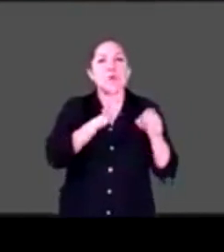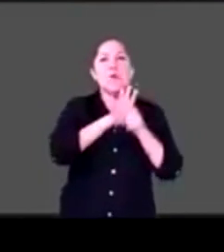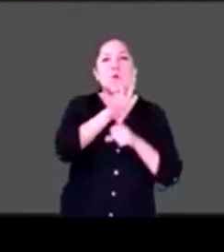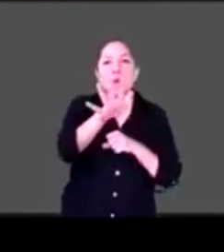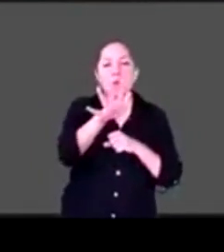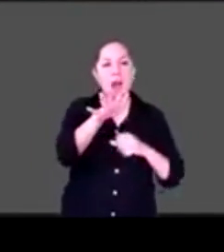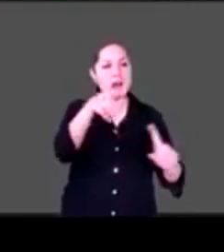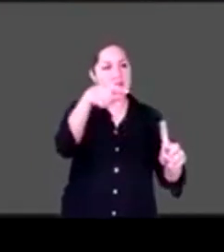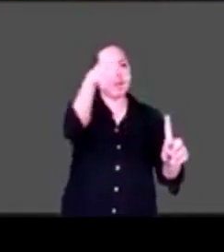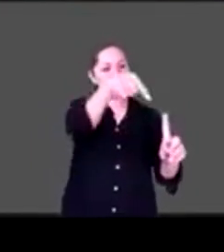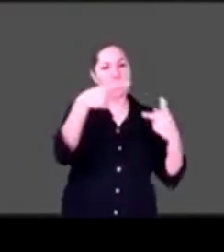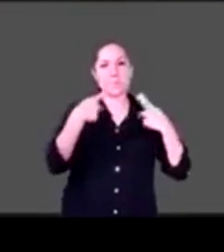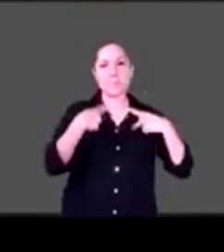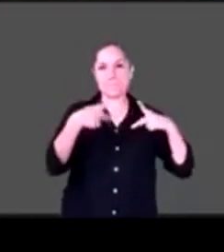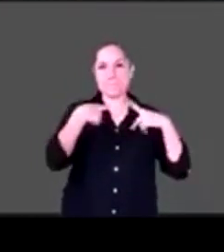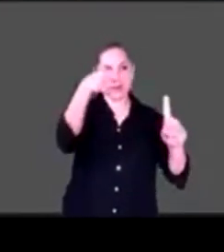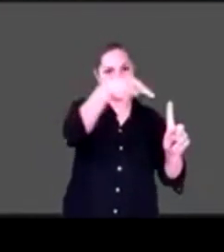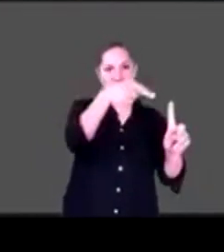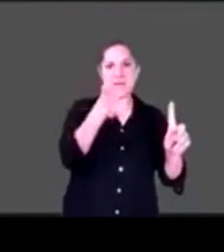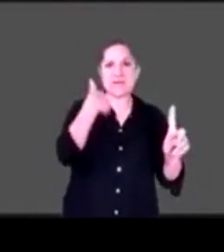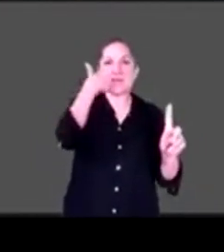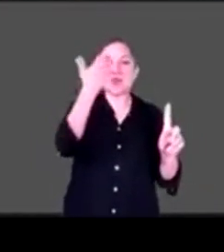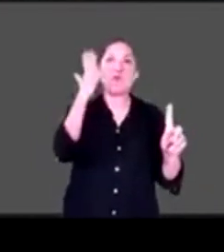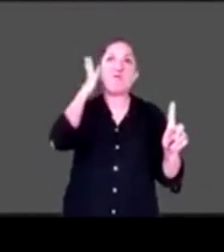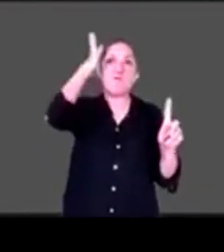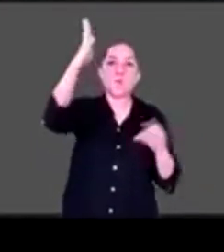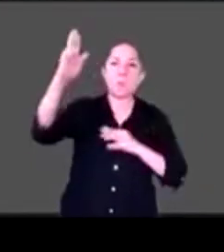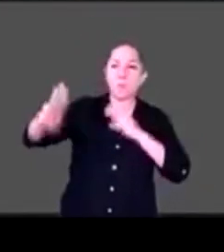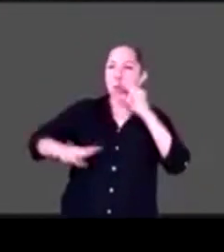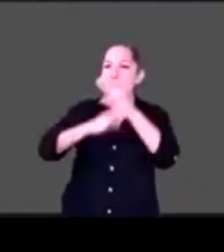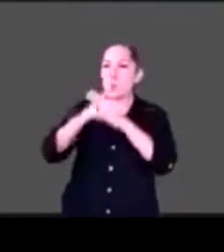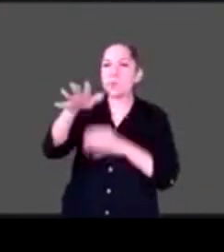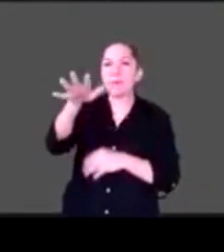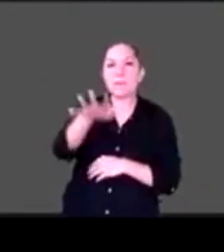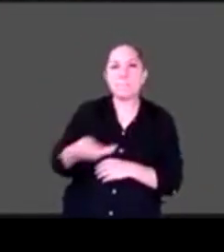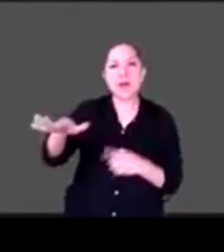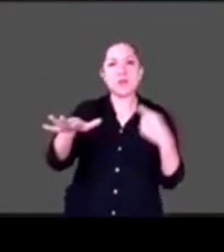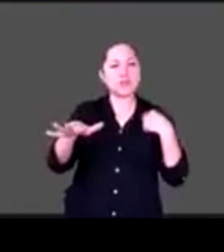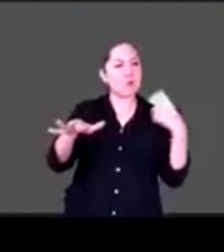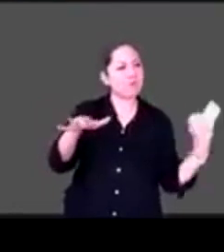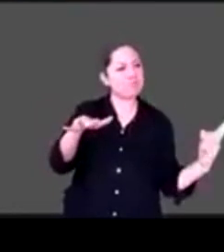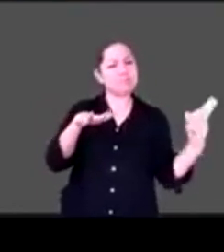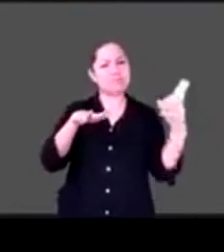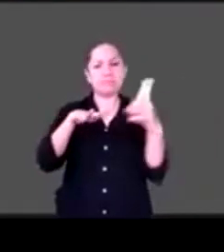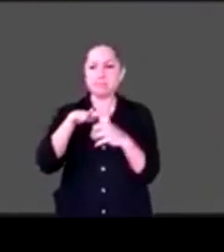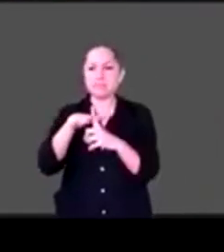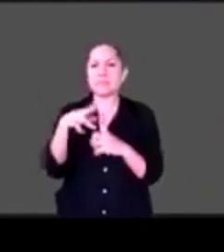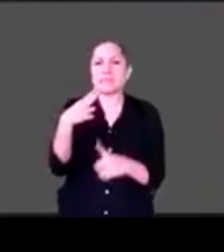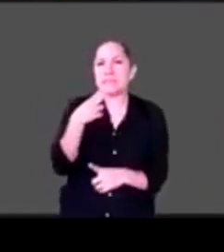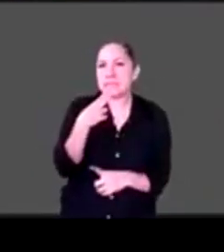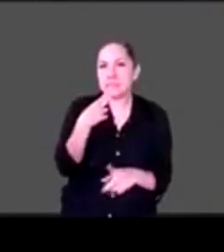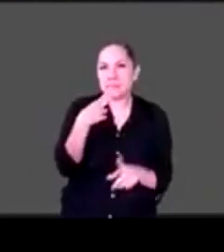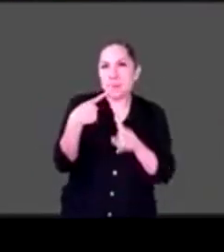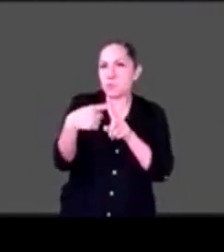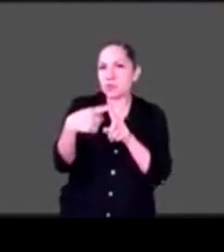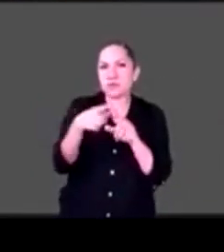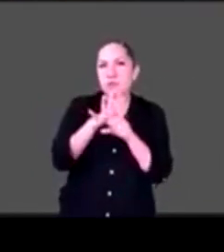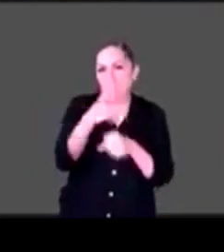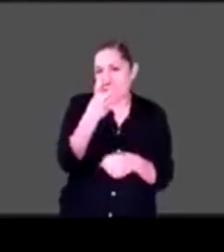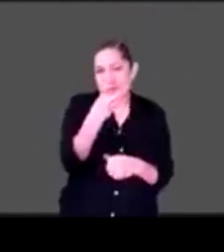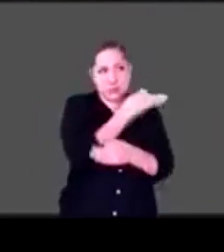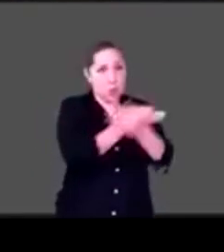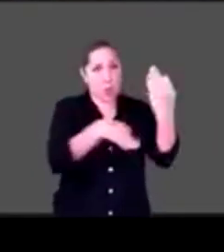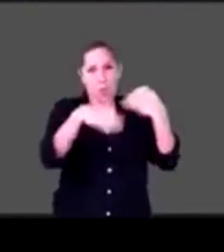sueño de cualquier chavo adolescente. Y yo creo que... Y si me tuviera que